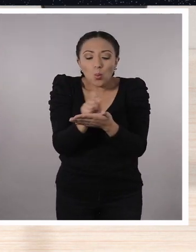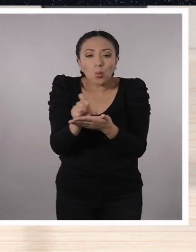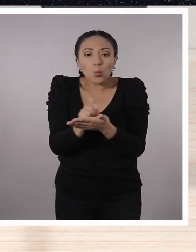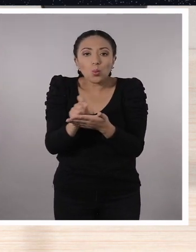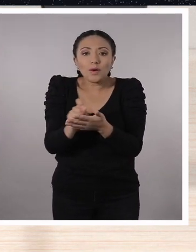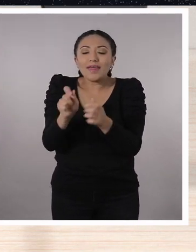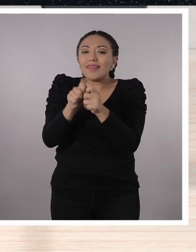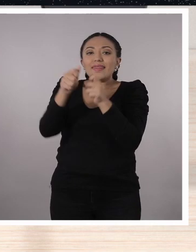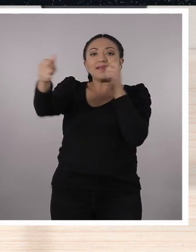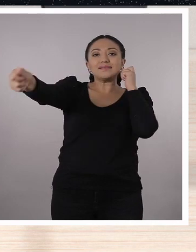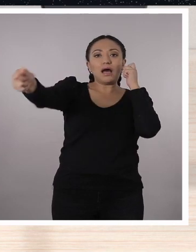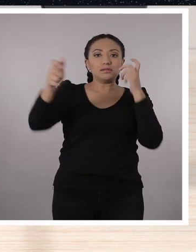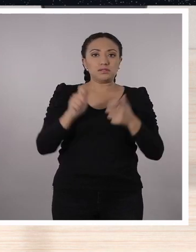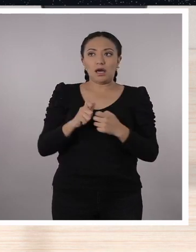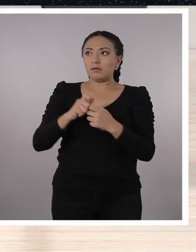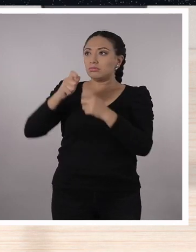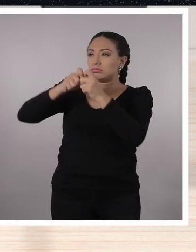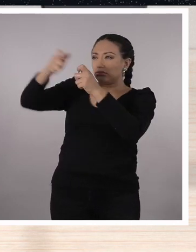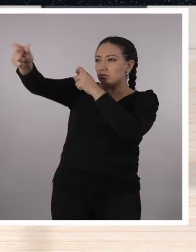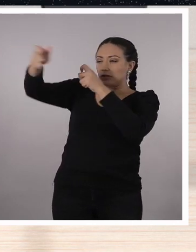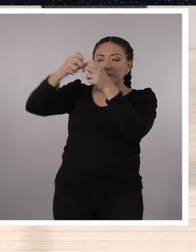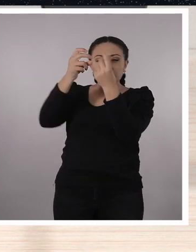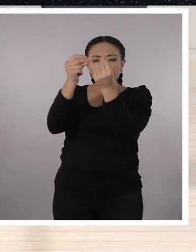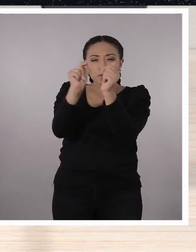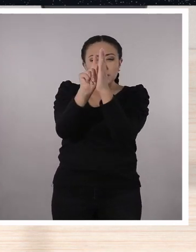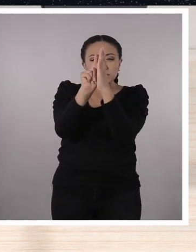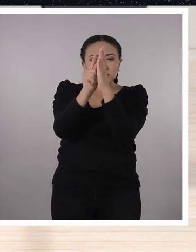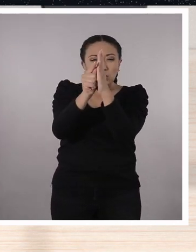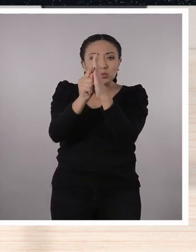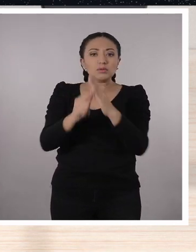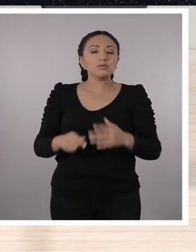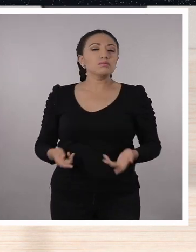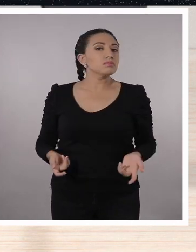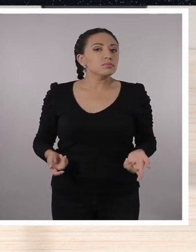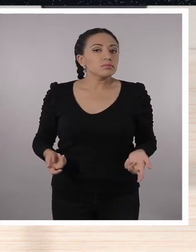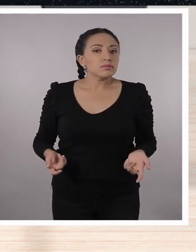la distancia de la onda en segundos como si fuera